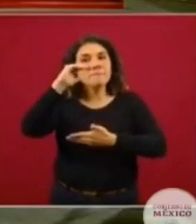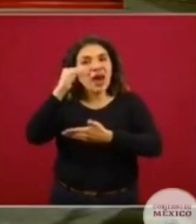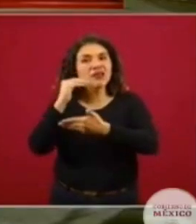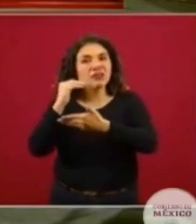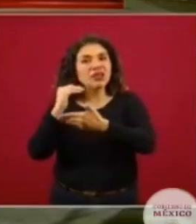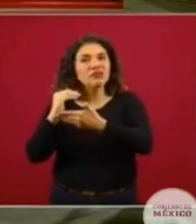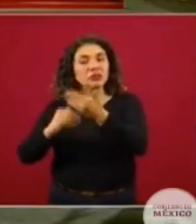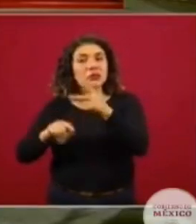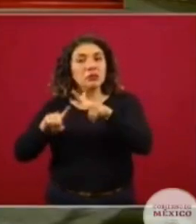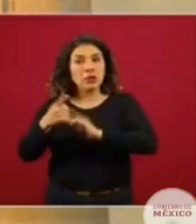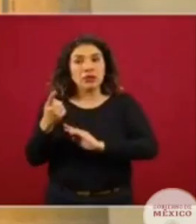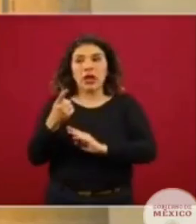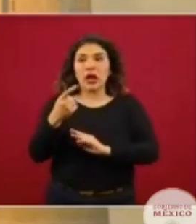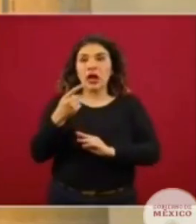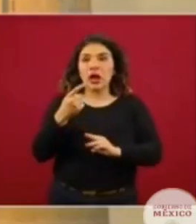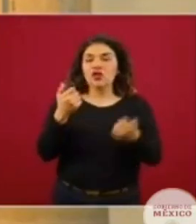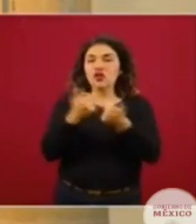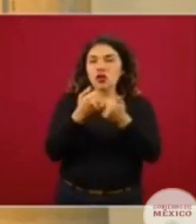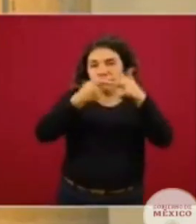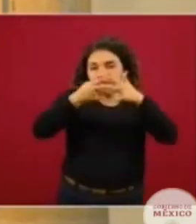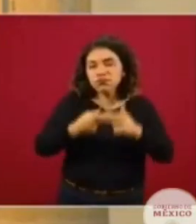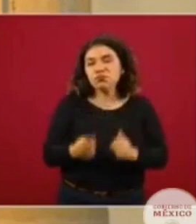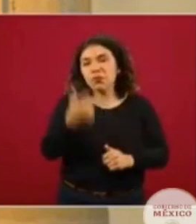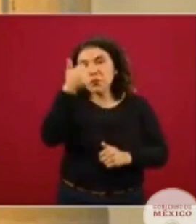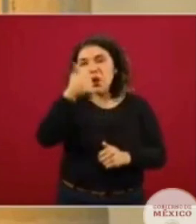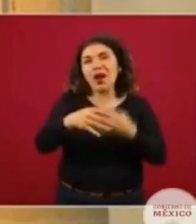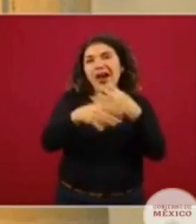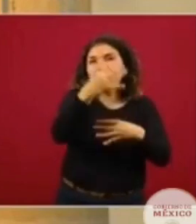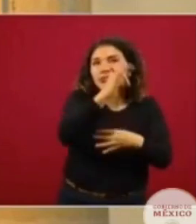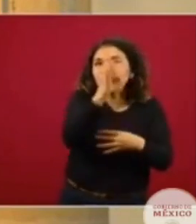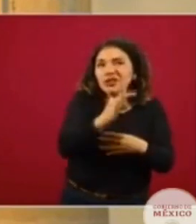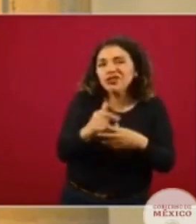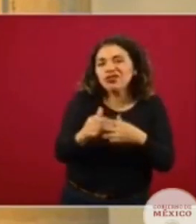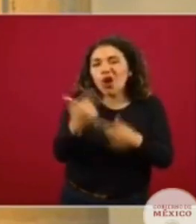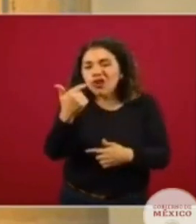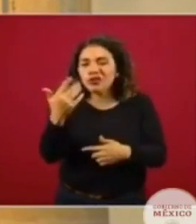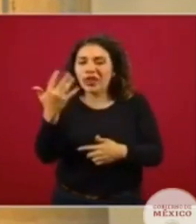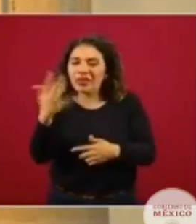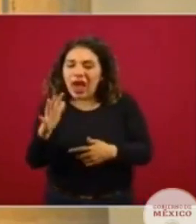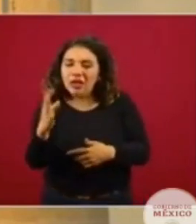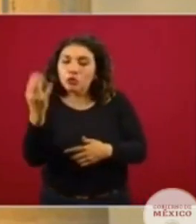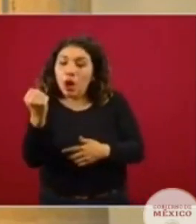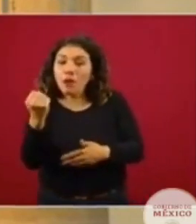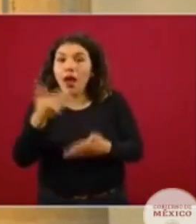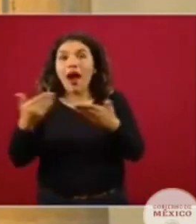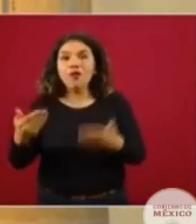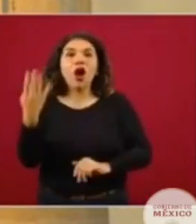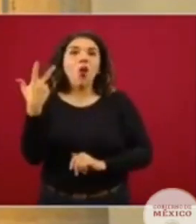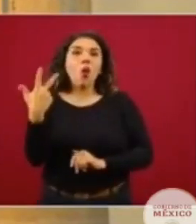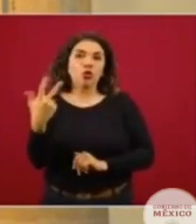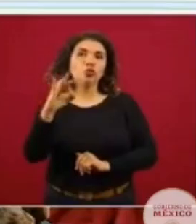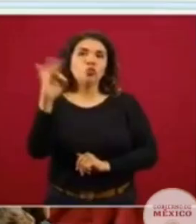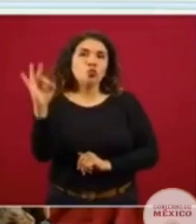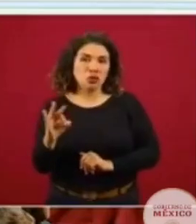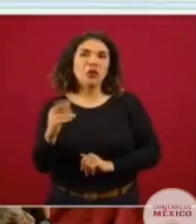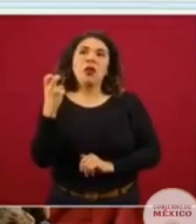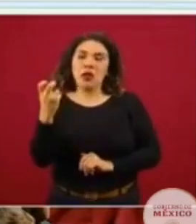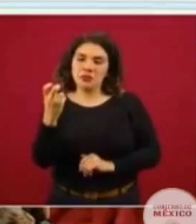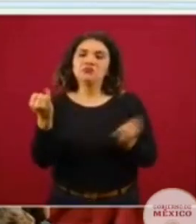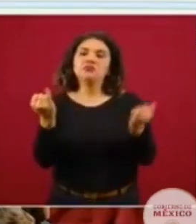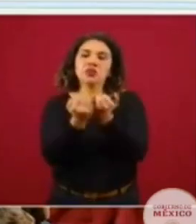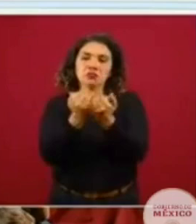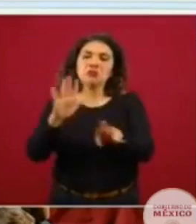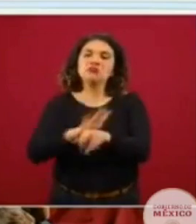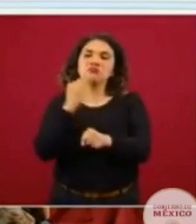iniciamos con su medición, habíamos empezado en un 14, un 12, un 10, un 9, ahora estamos en un 8 y esto también